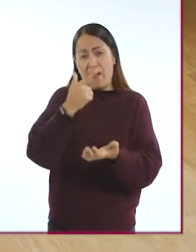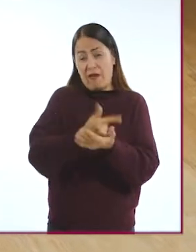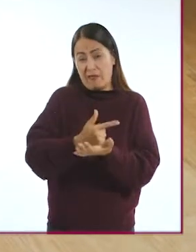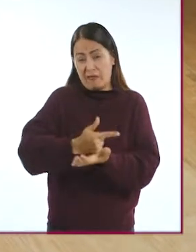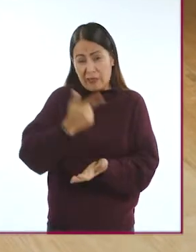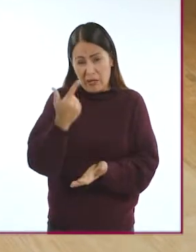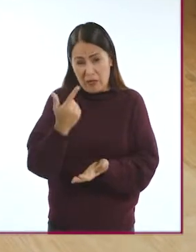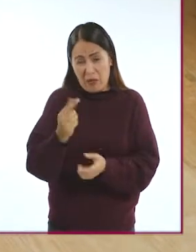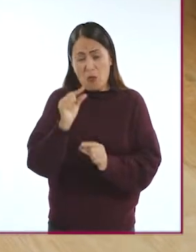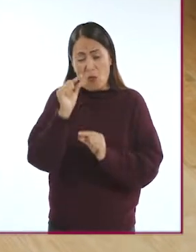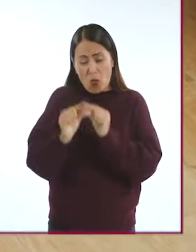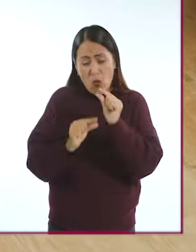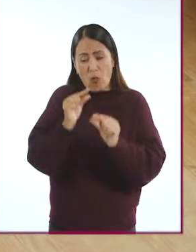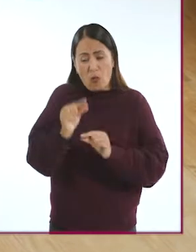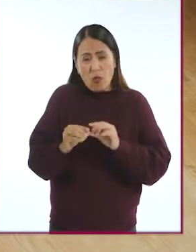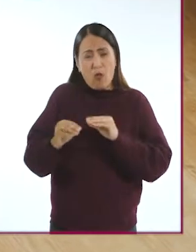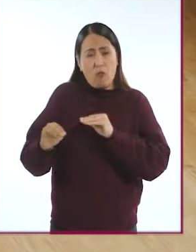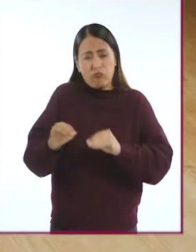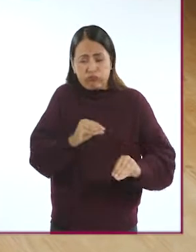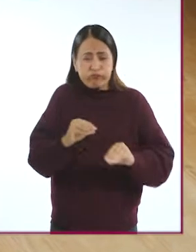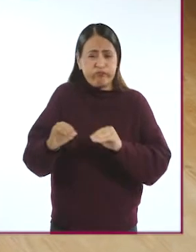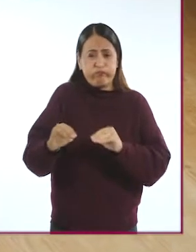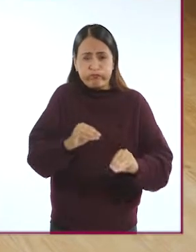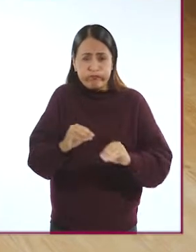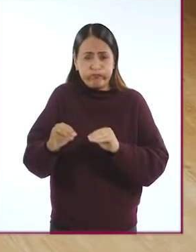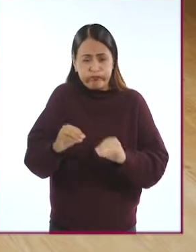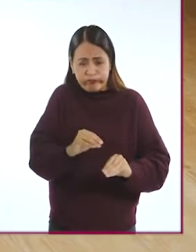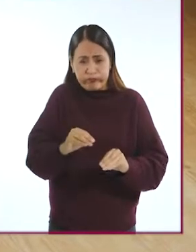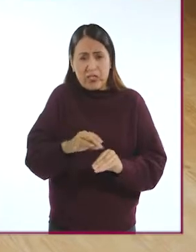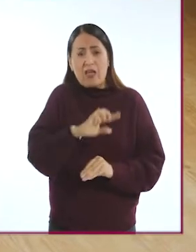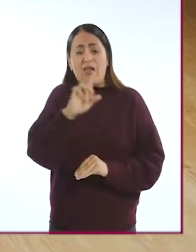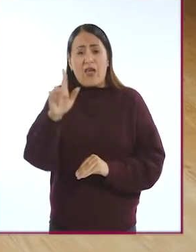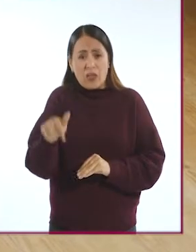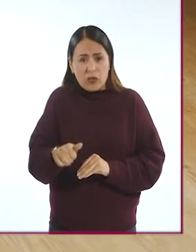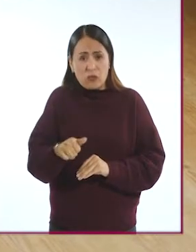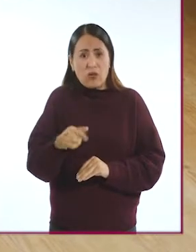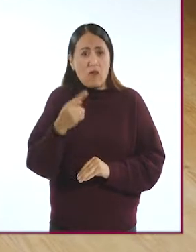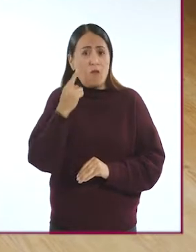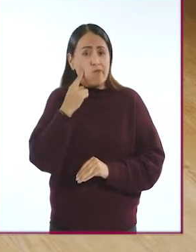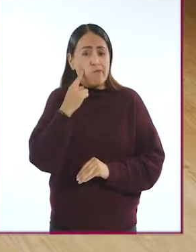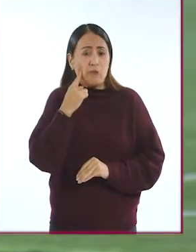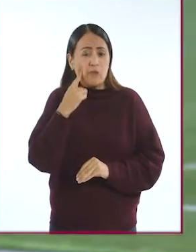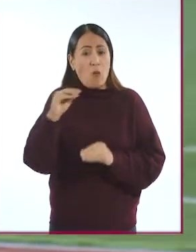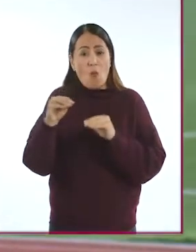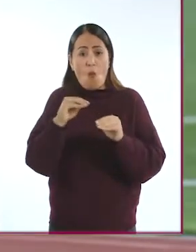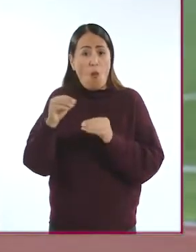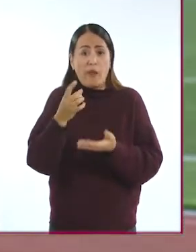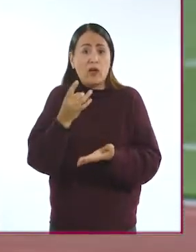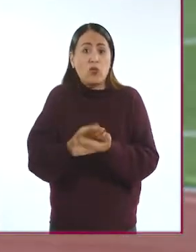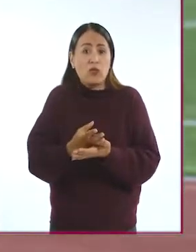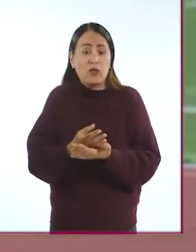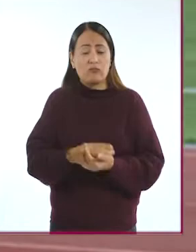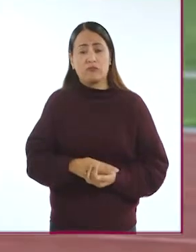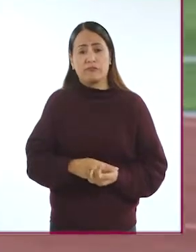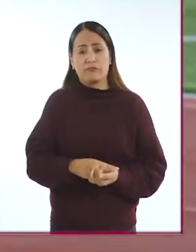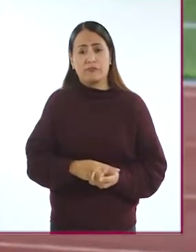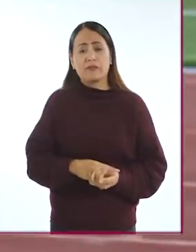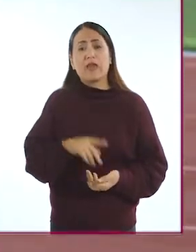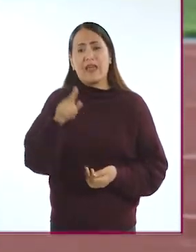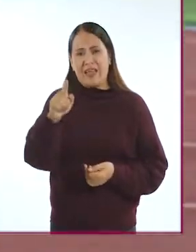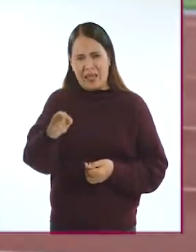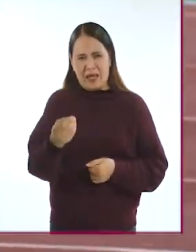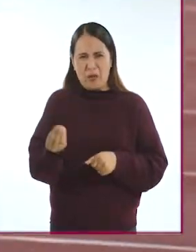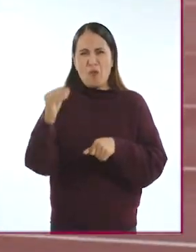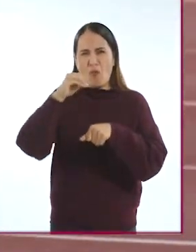lo cual fue disminuyendo su movilidad a tal grado que solo le quedara móvil una mejilla. Por otro lado, las